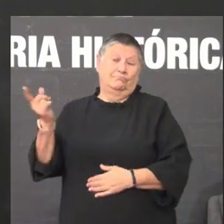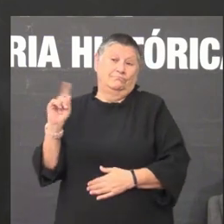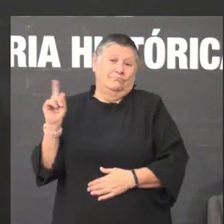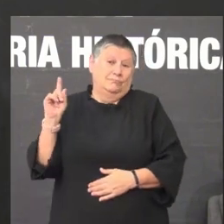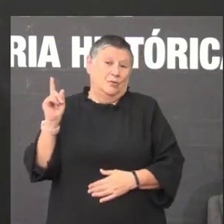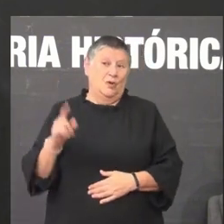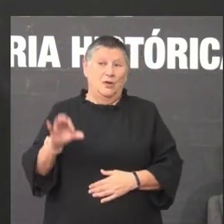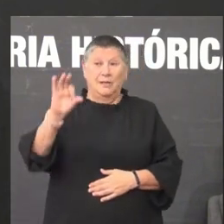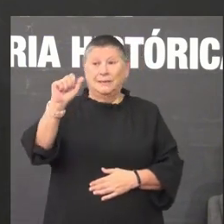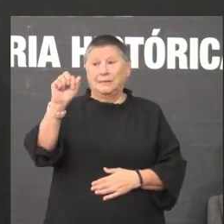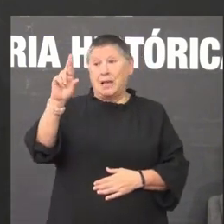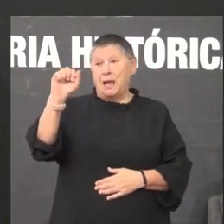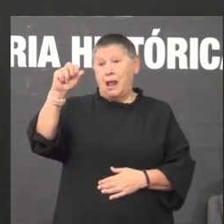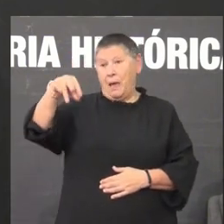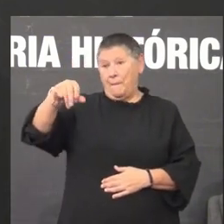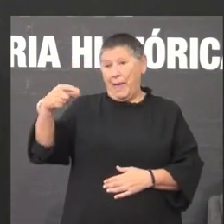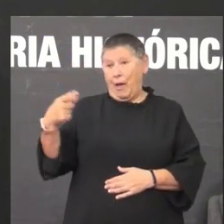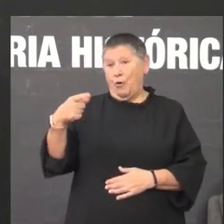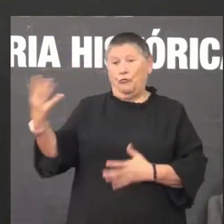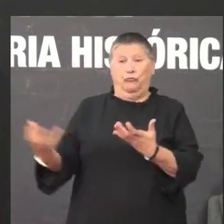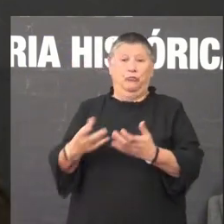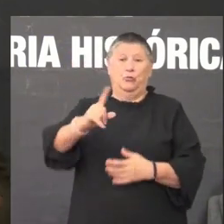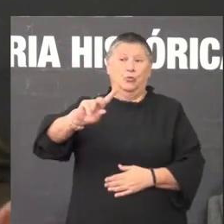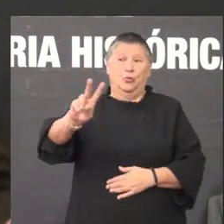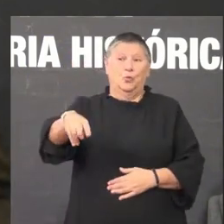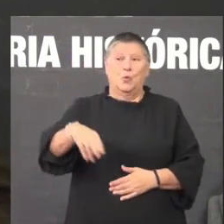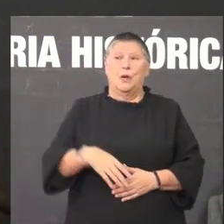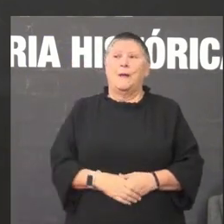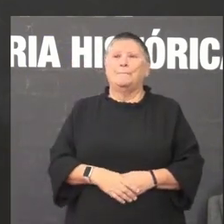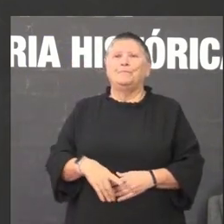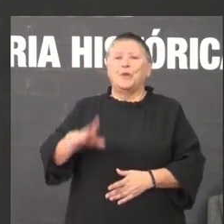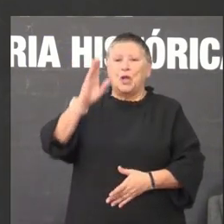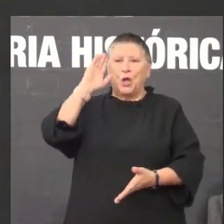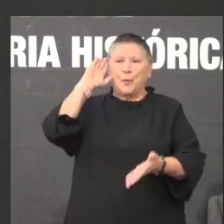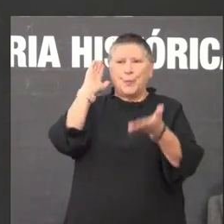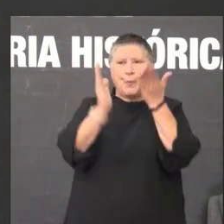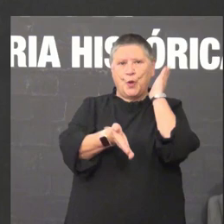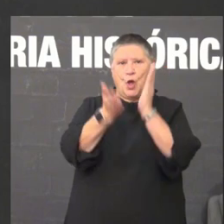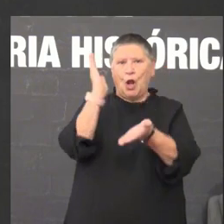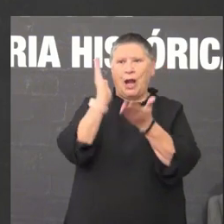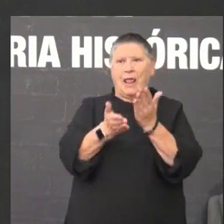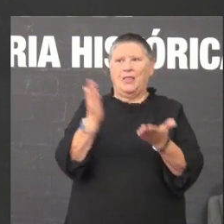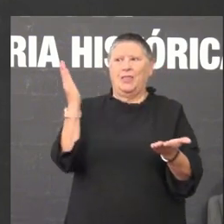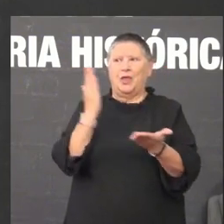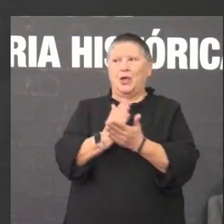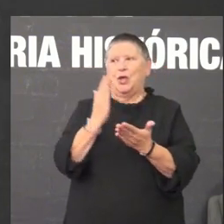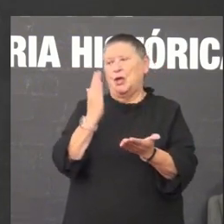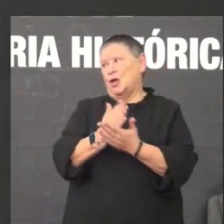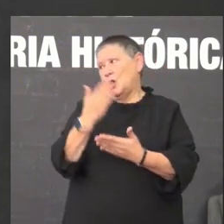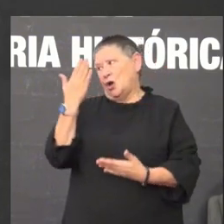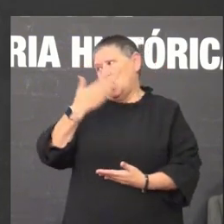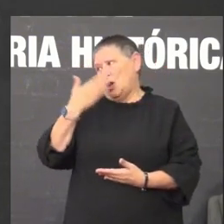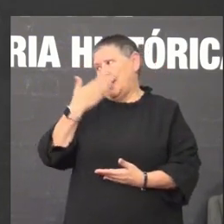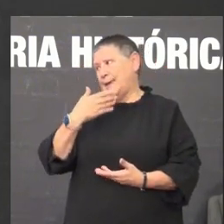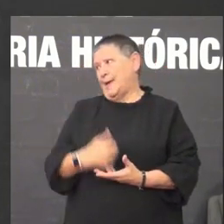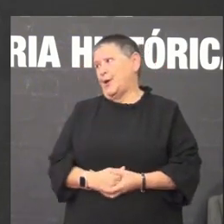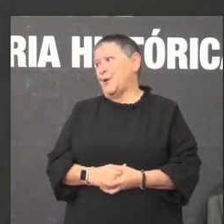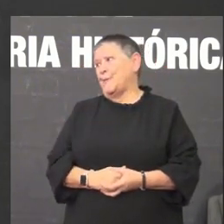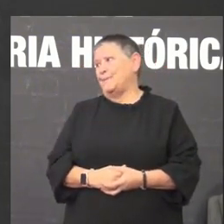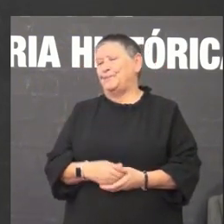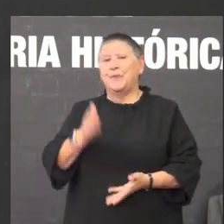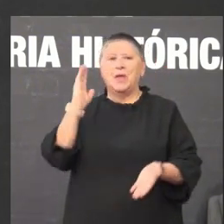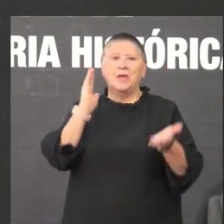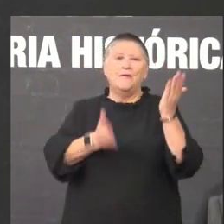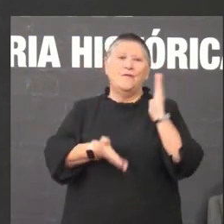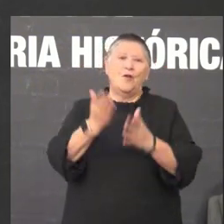unha fogueira podemos pasar á seguinte violencia escolar antes comentabas efectivamente a cuestión da violencia